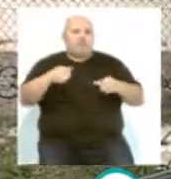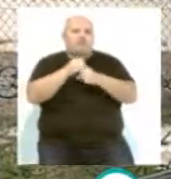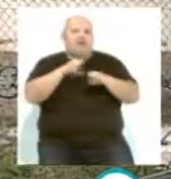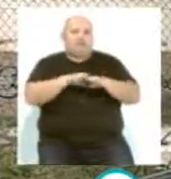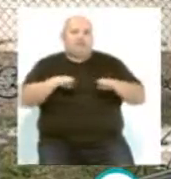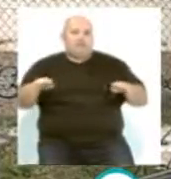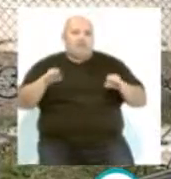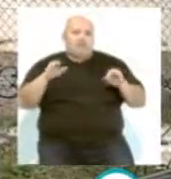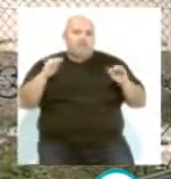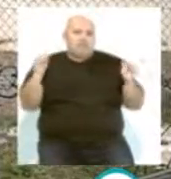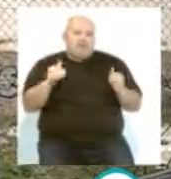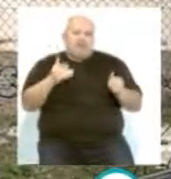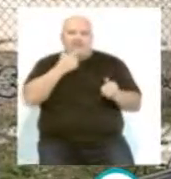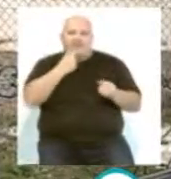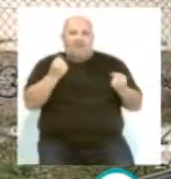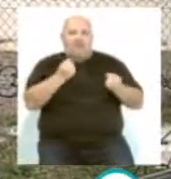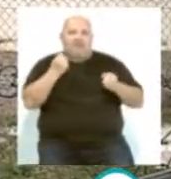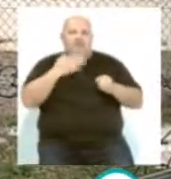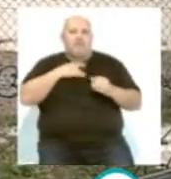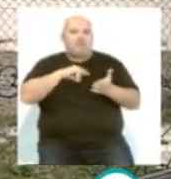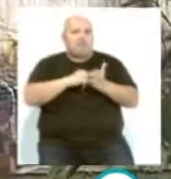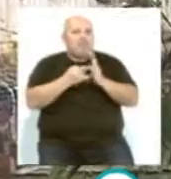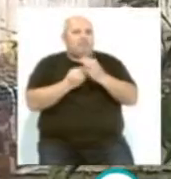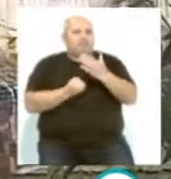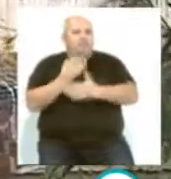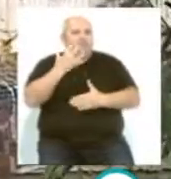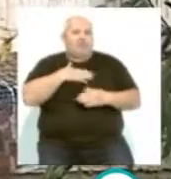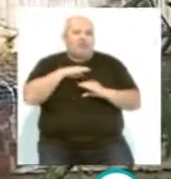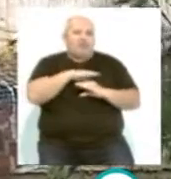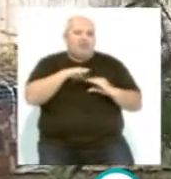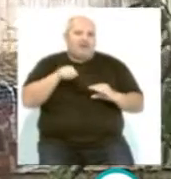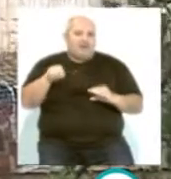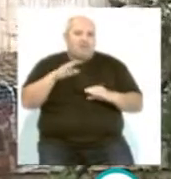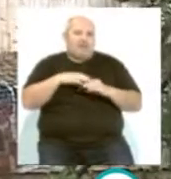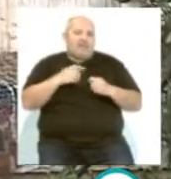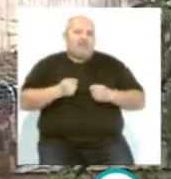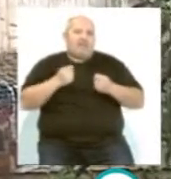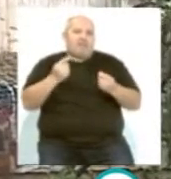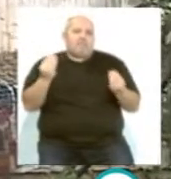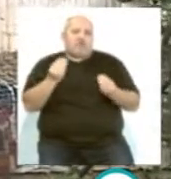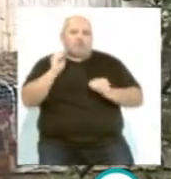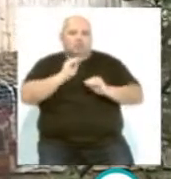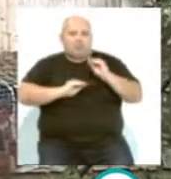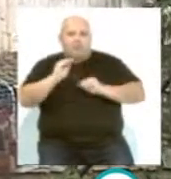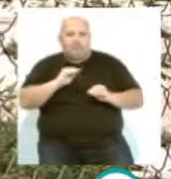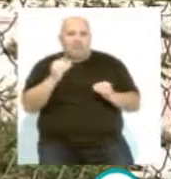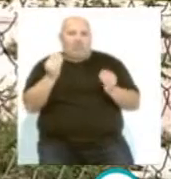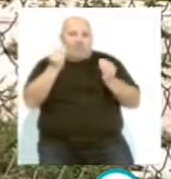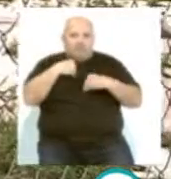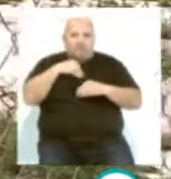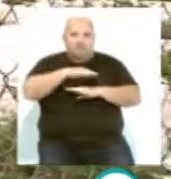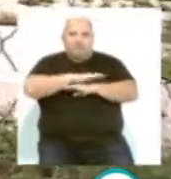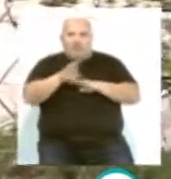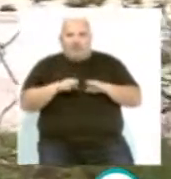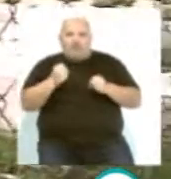aparcamiento disasorio y que se incluye en el plan puesto en marcha por Zona Franca para contribuir a dar soluciones a la escasez de